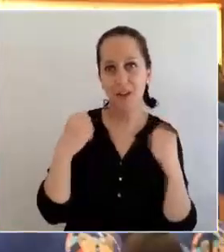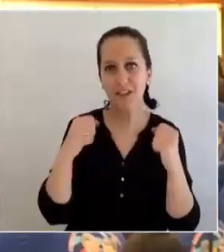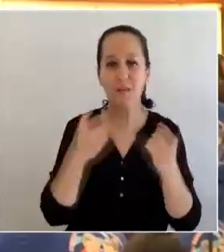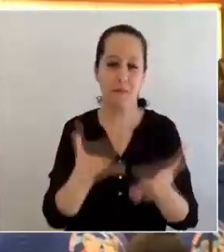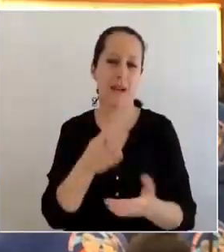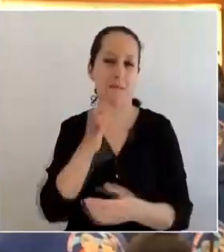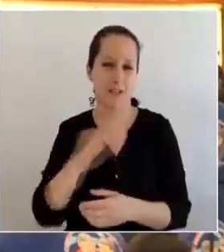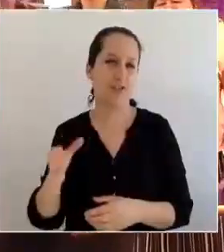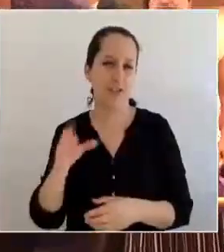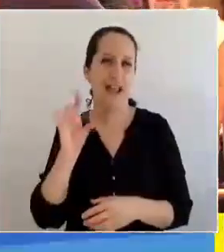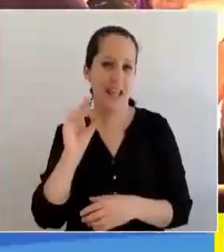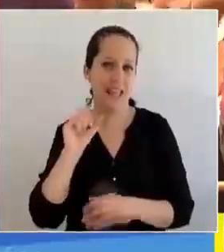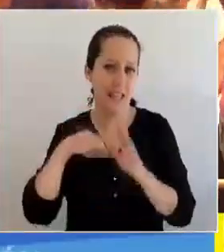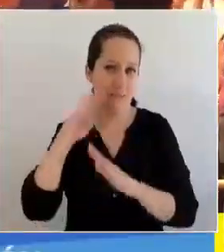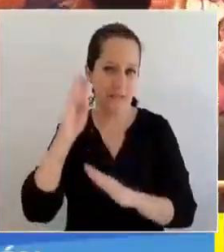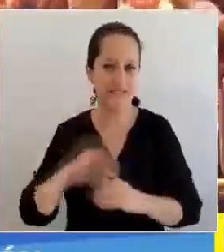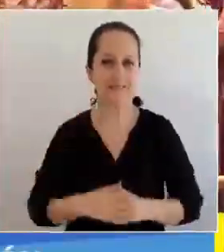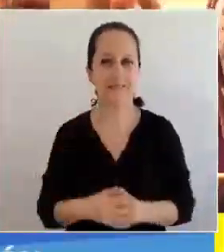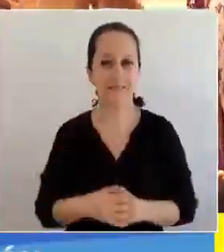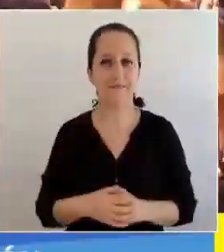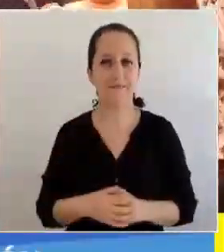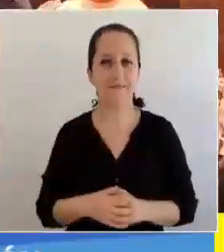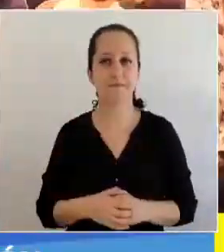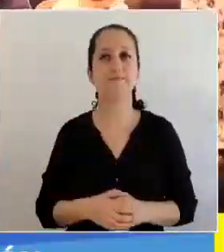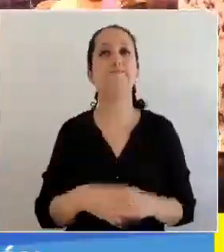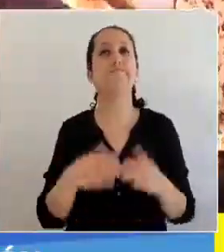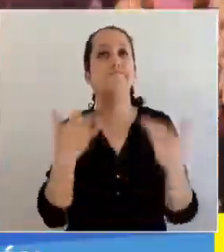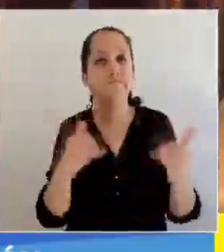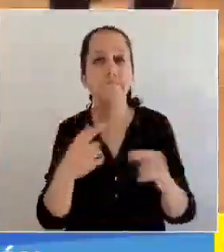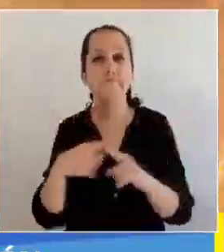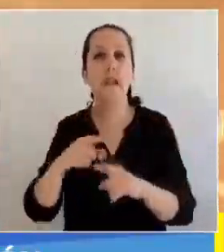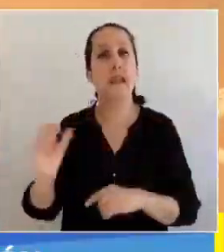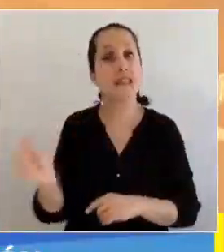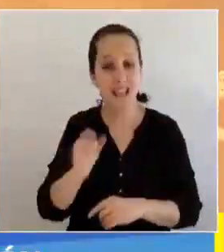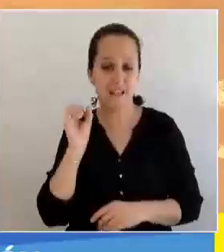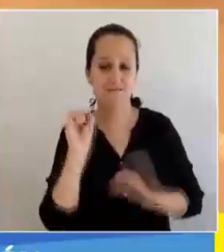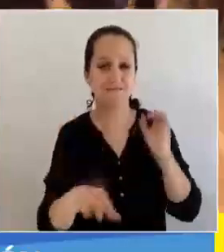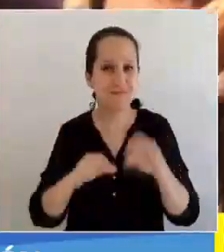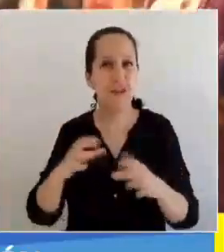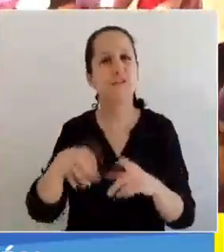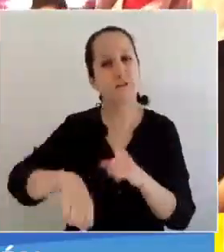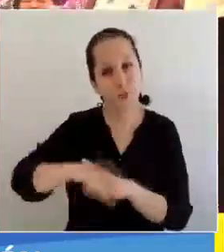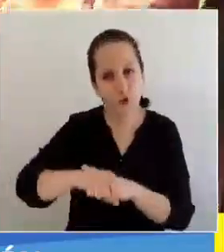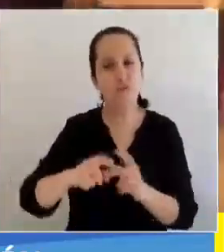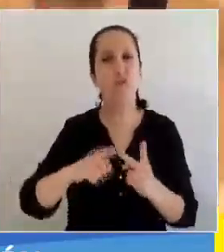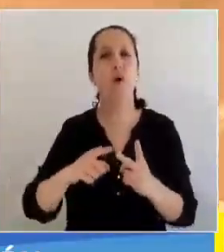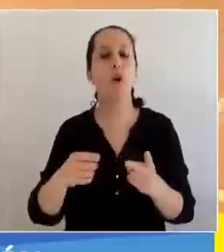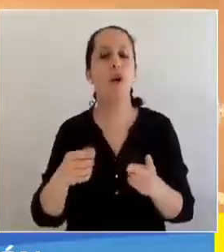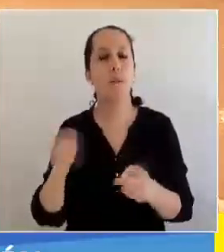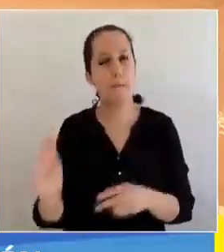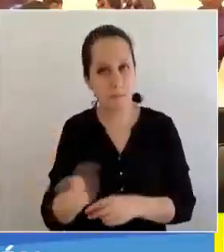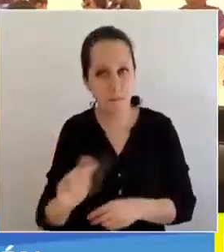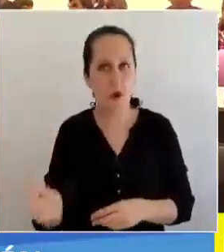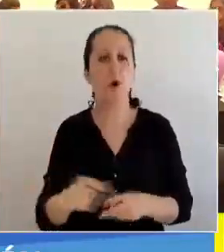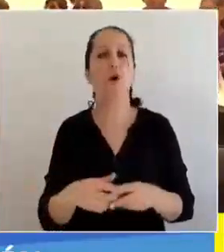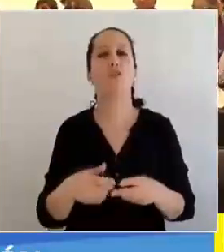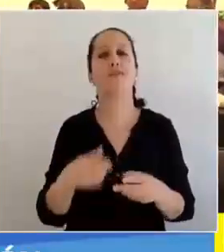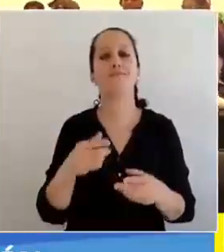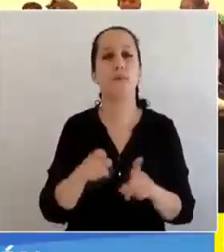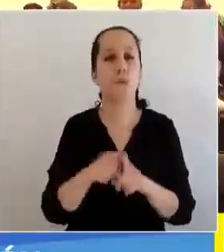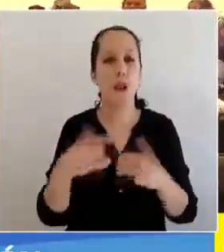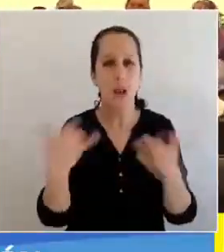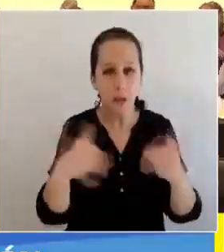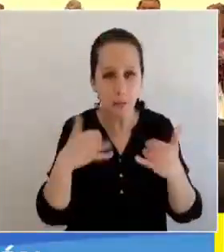para las personas mayores. El evento contó con diferentes disciplinas como tenis fútbol, ping pong, gimcana deportiva,